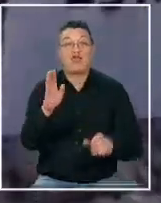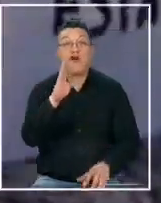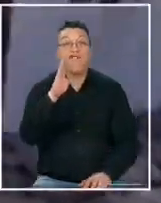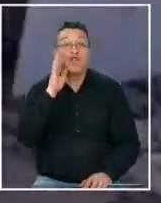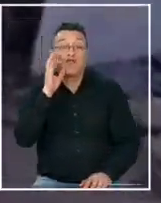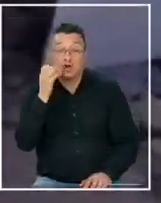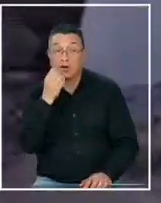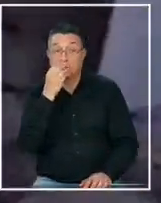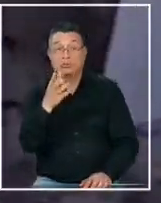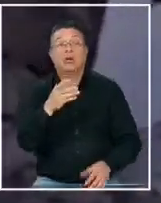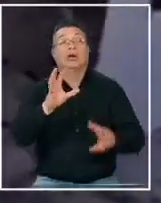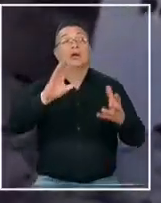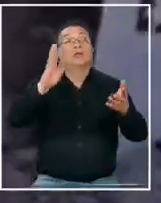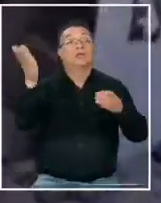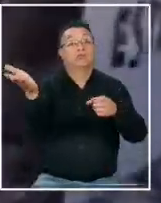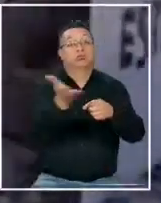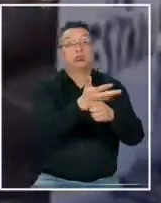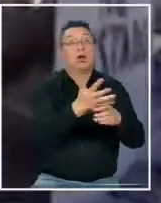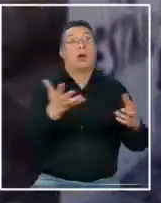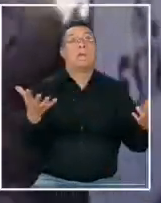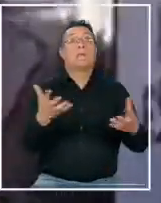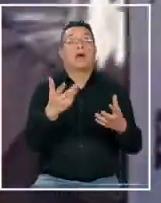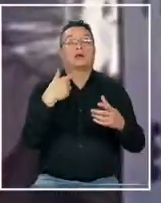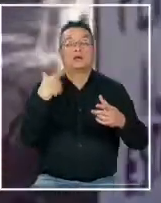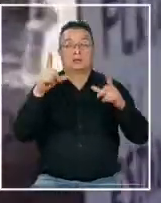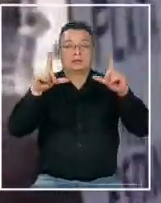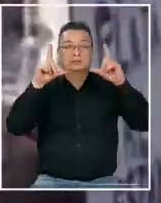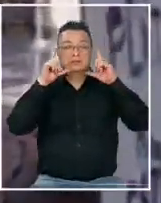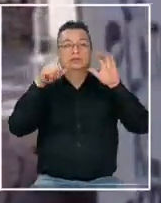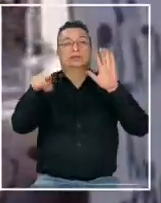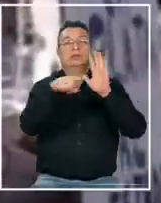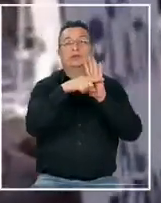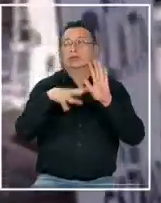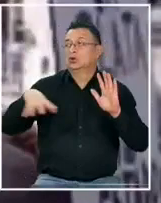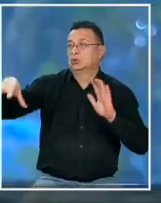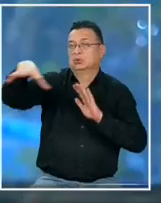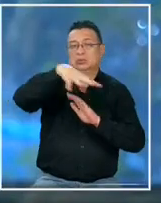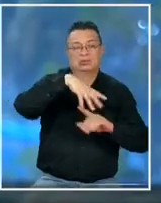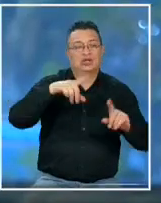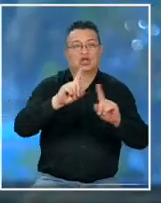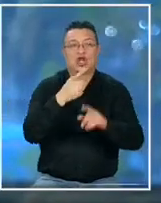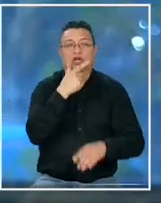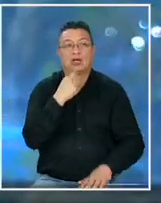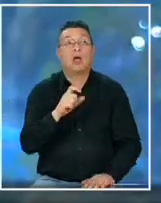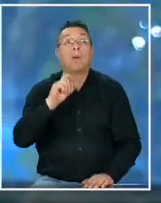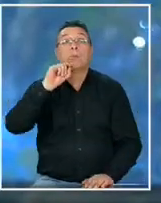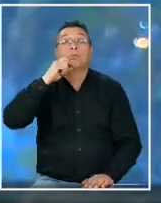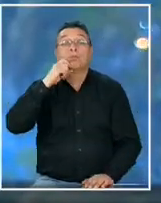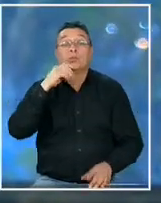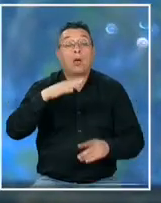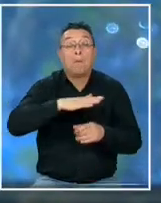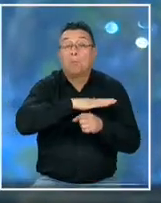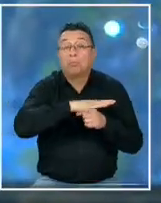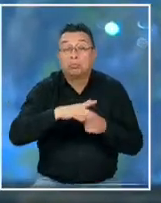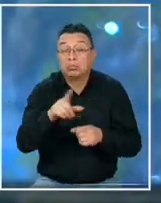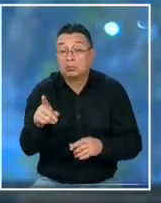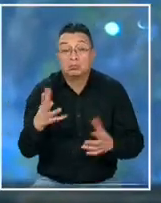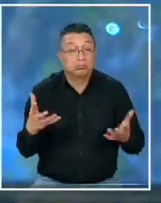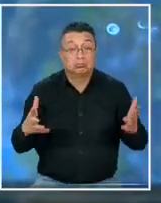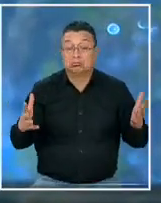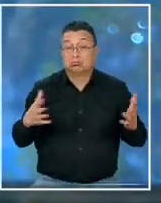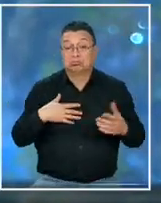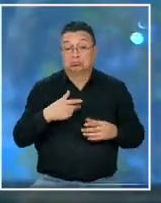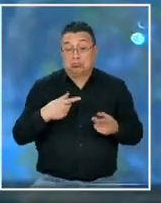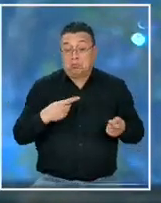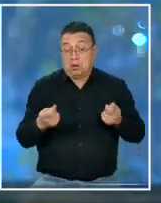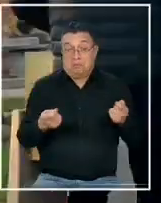destruyeron el memorial para no estigmatizar el sector. Quien lo haya hecho es materia que nosotros